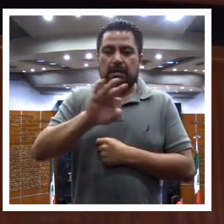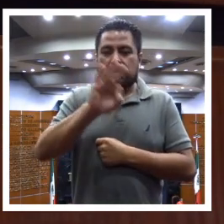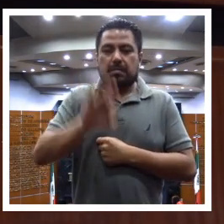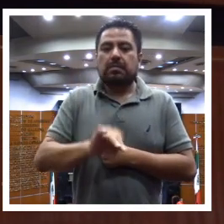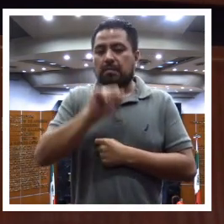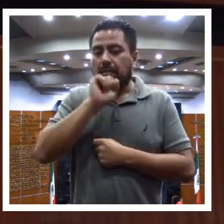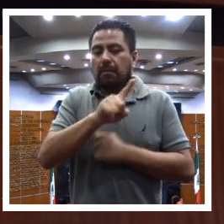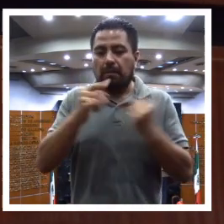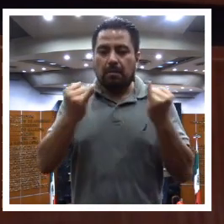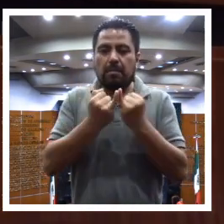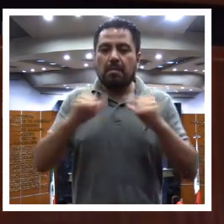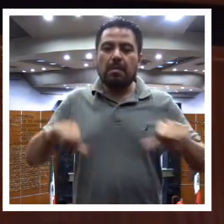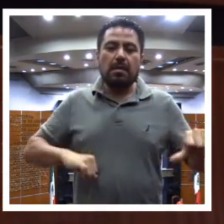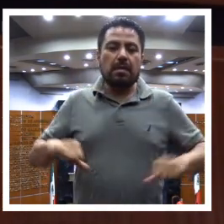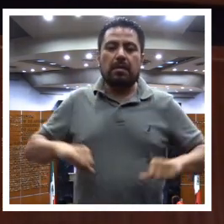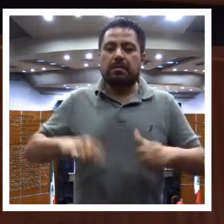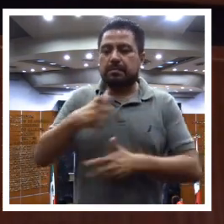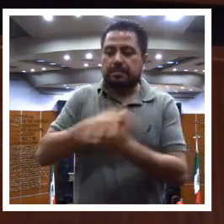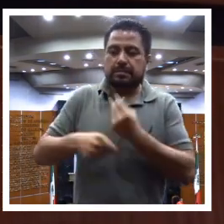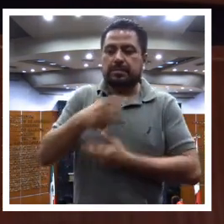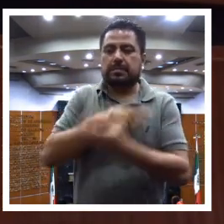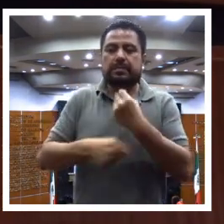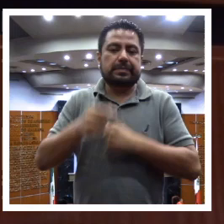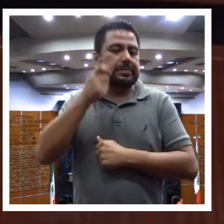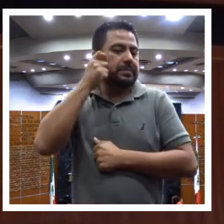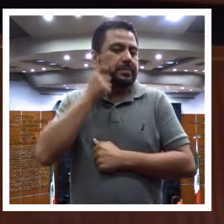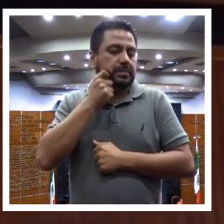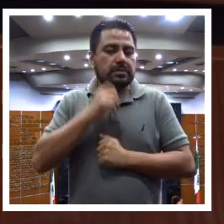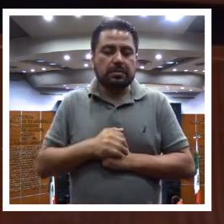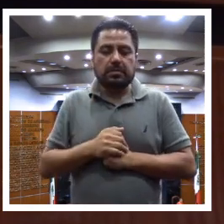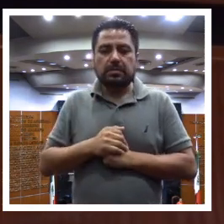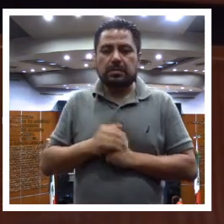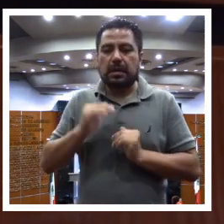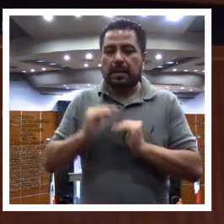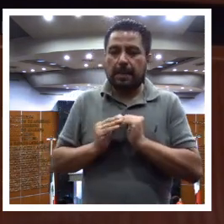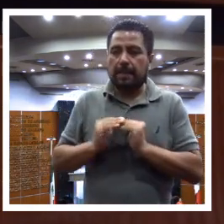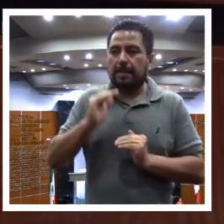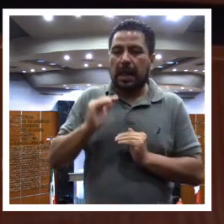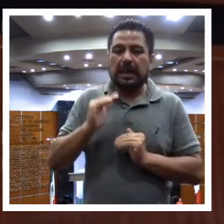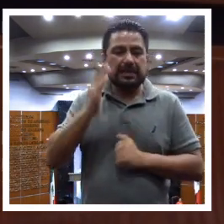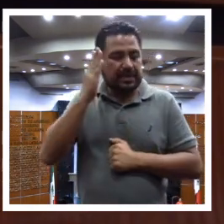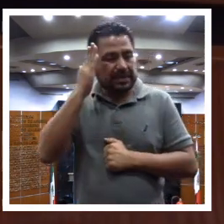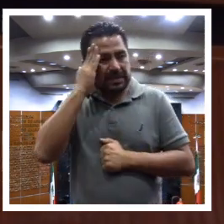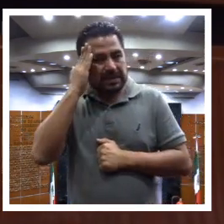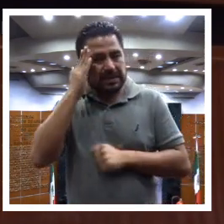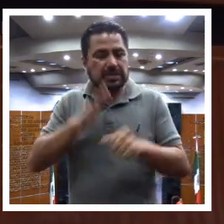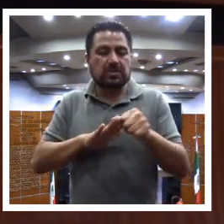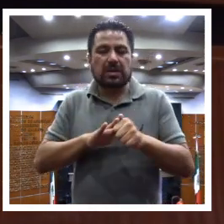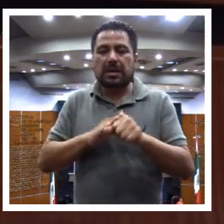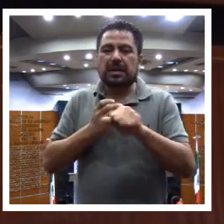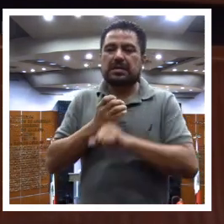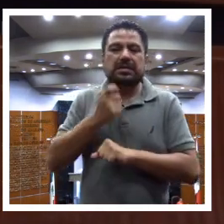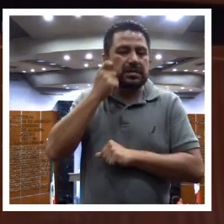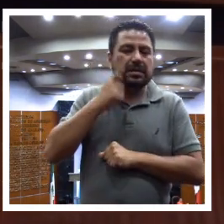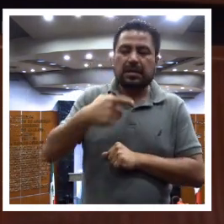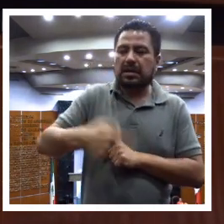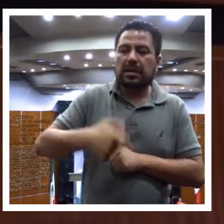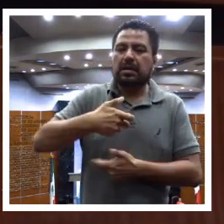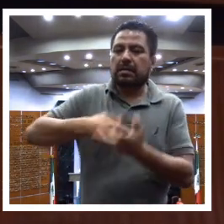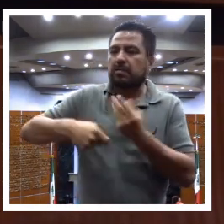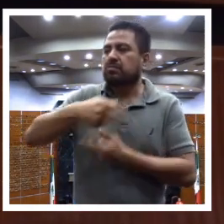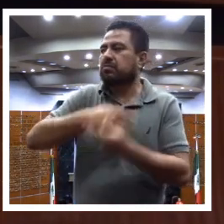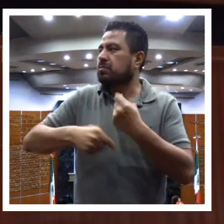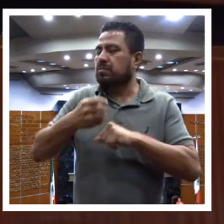% de la actividad económica de Guerrero, mermando más la capacidad del Estado de generar ingresos